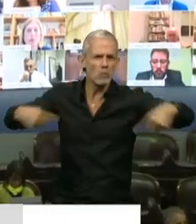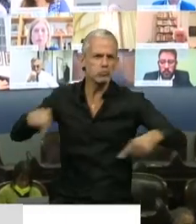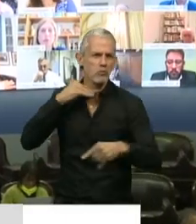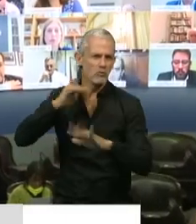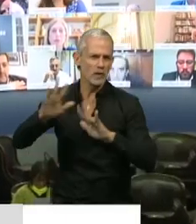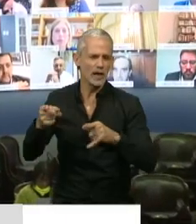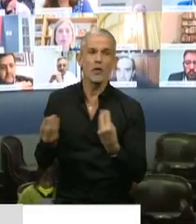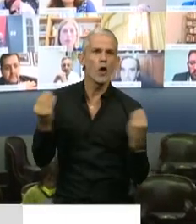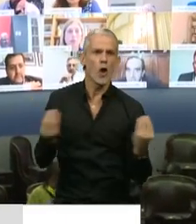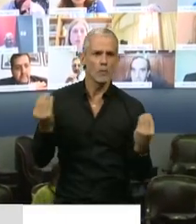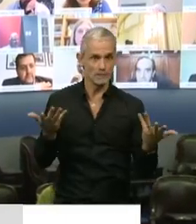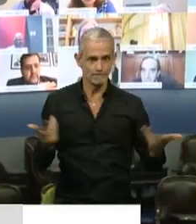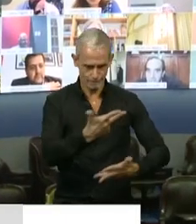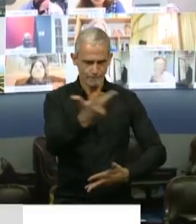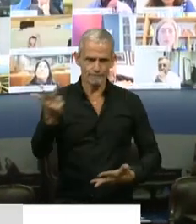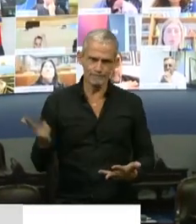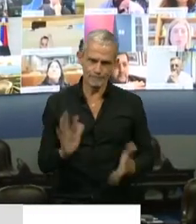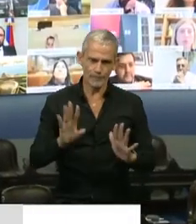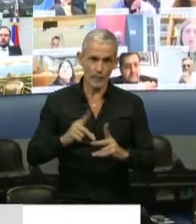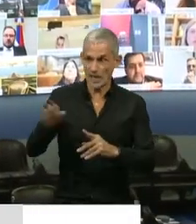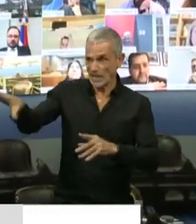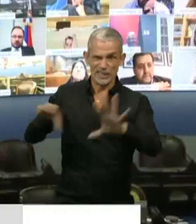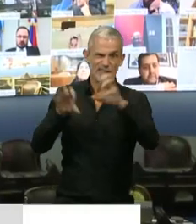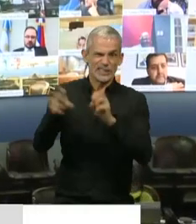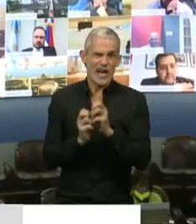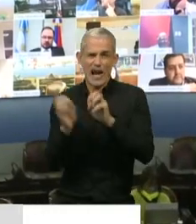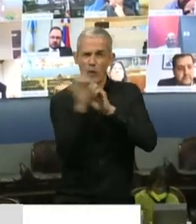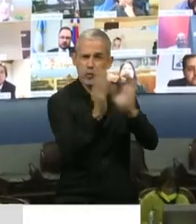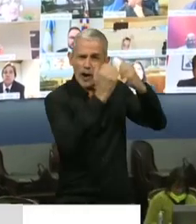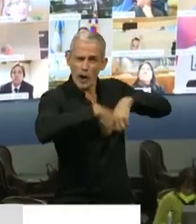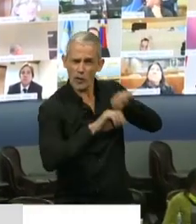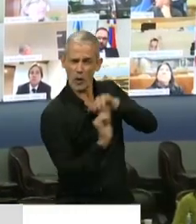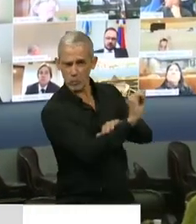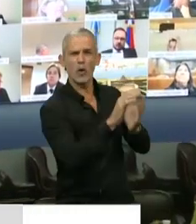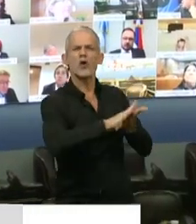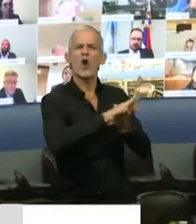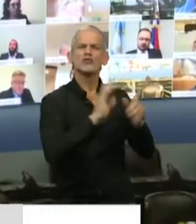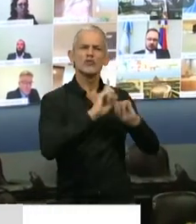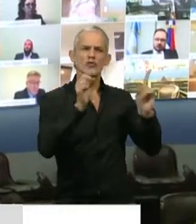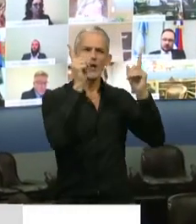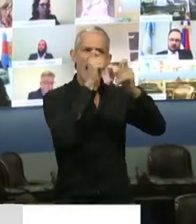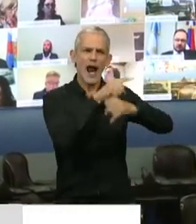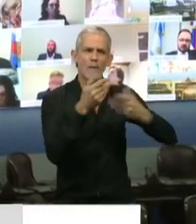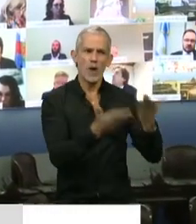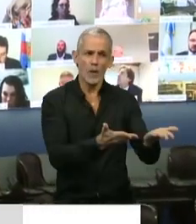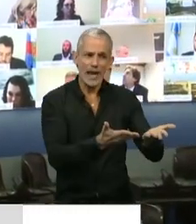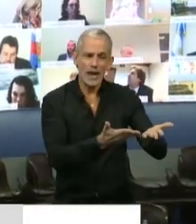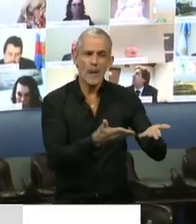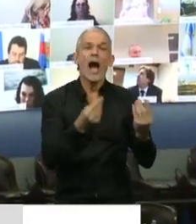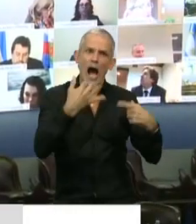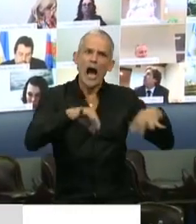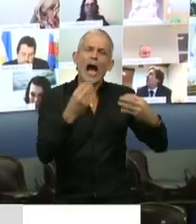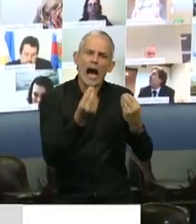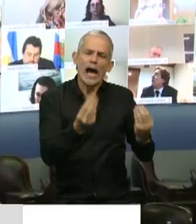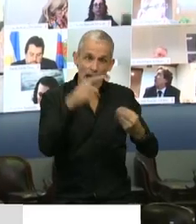también tenemos que pensar que sacarlos, asilarlos, esconderlos y no resolver cómo avanzar con esa situación llega a que